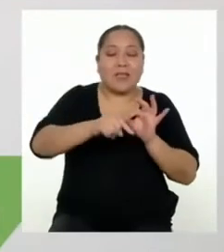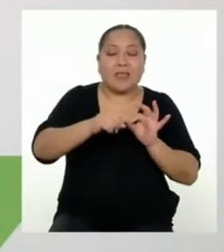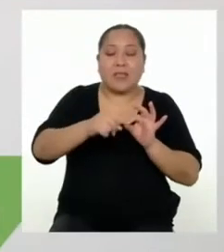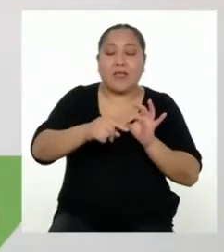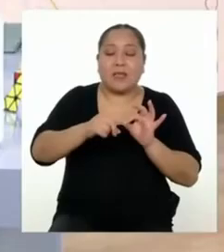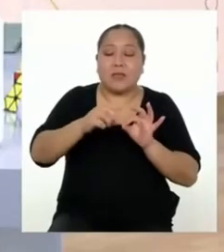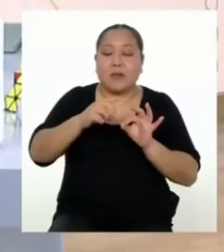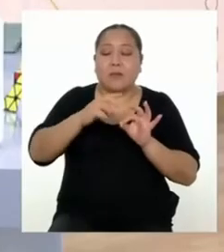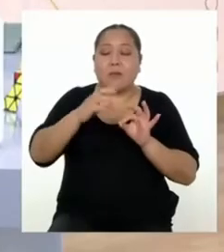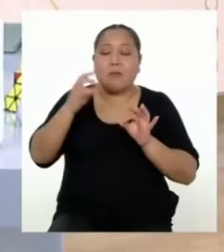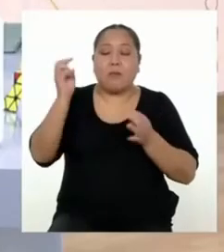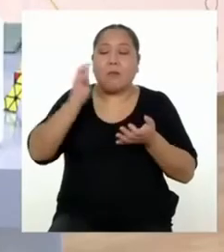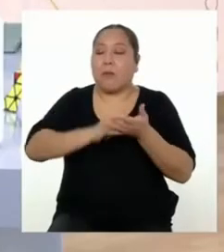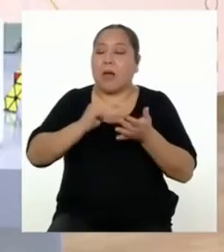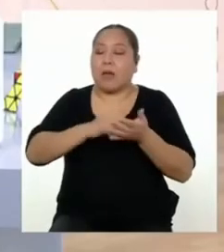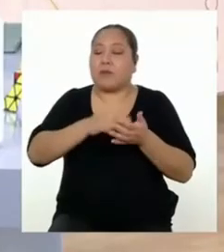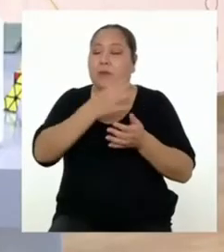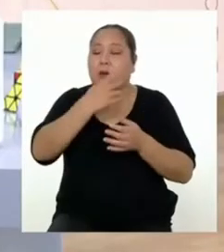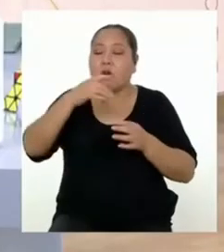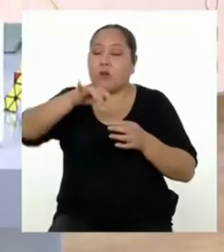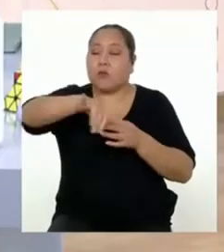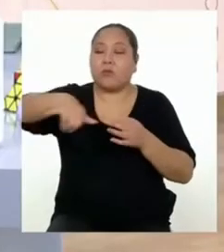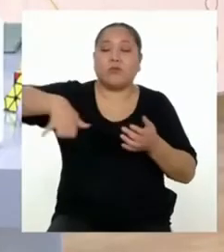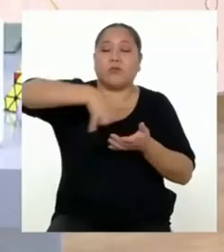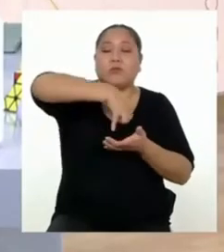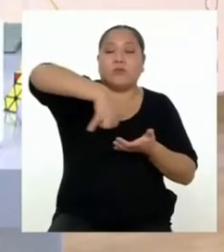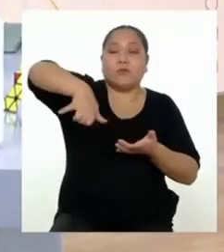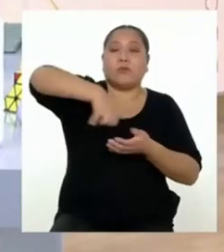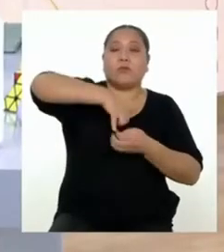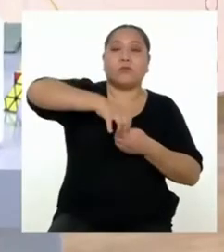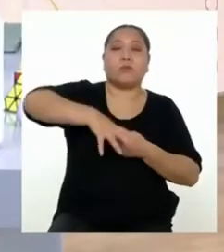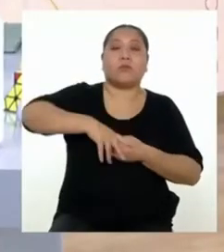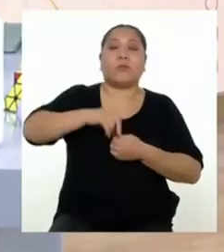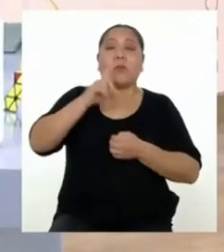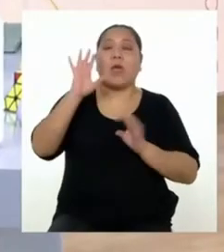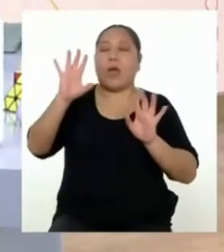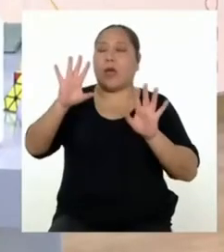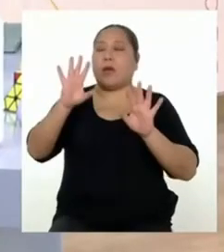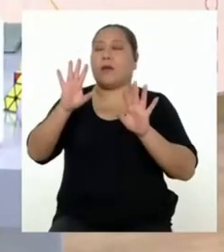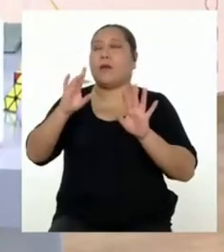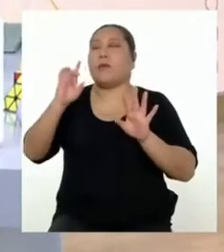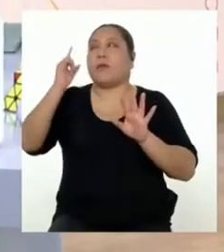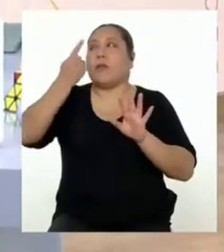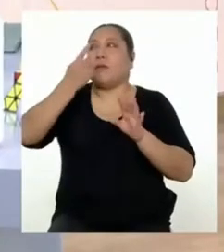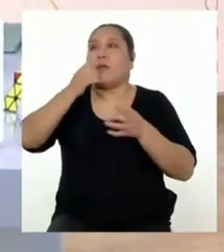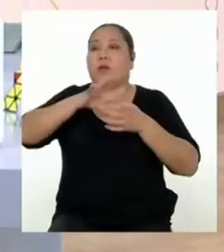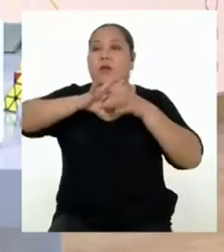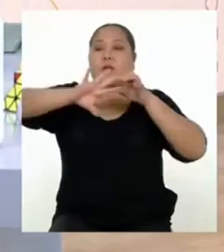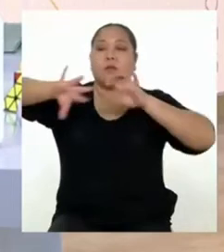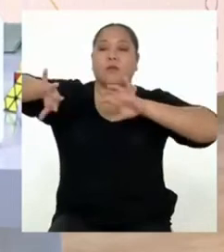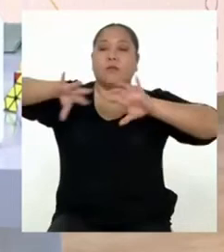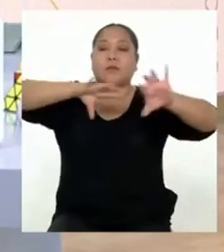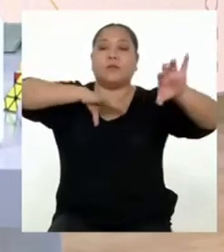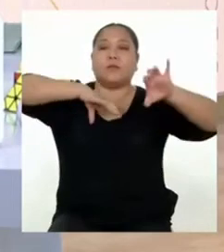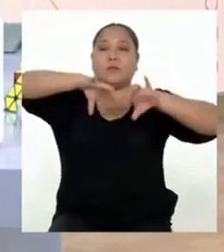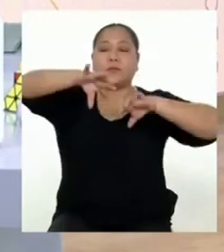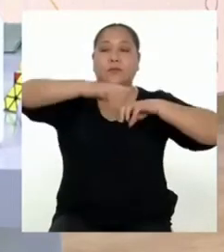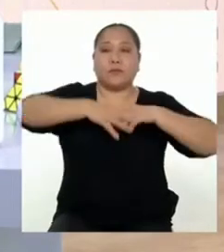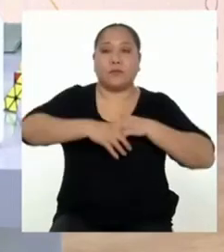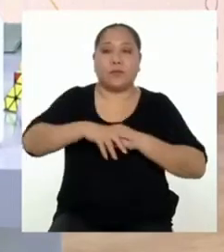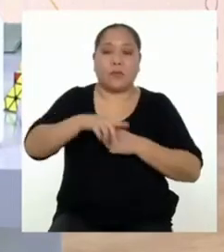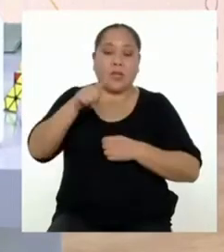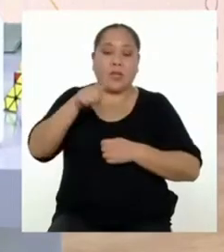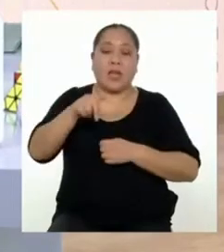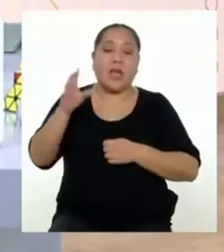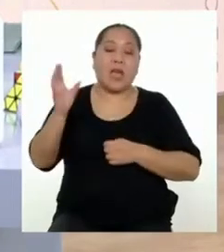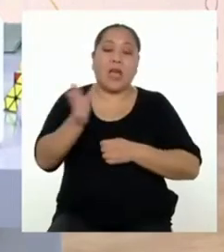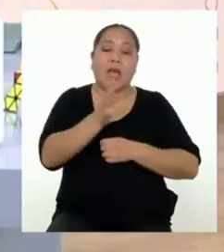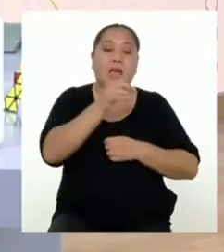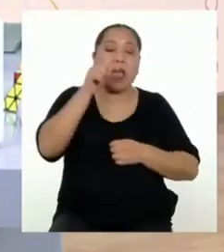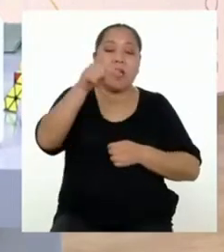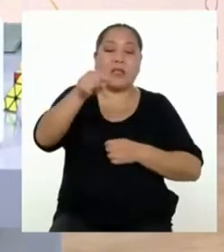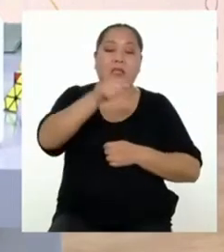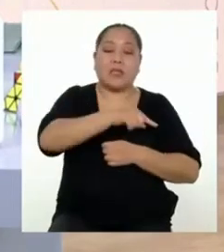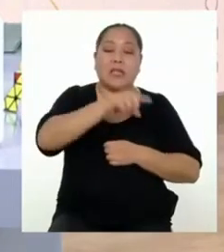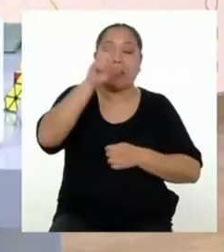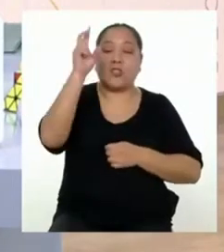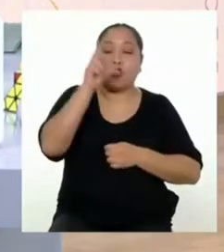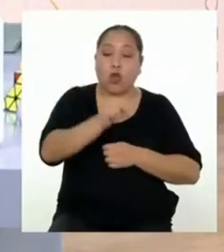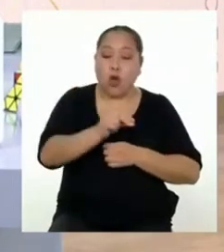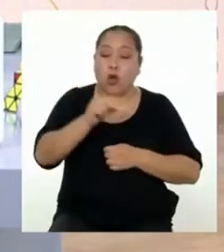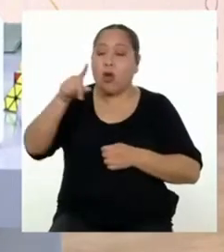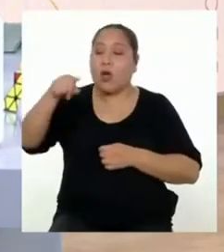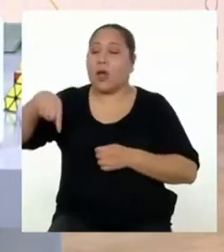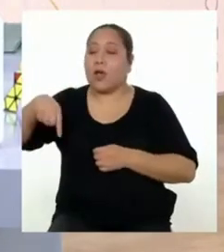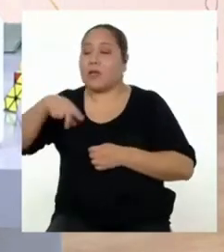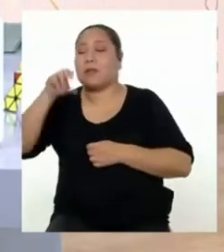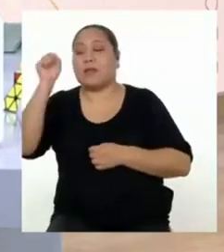eléctrica en tu hogar? Los problemas. Primero los separé por las acciones que son adecuadas y las que no lo son. Se